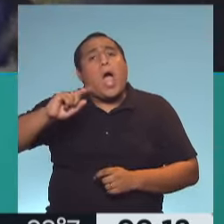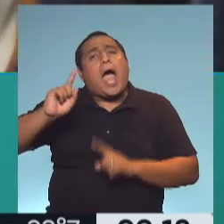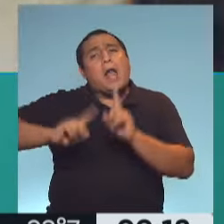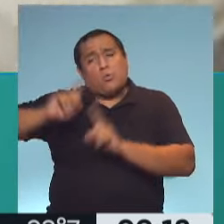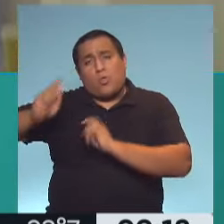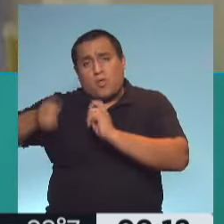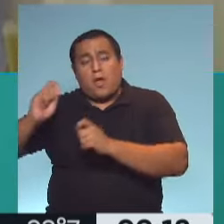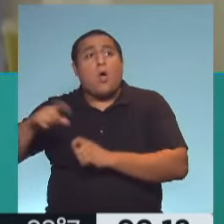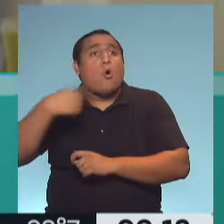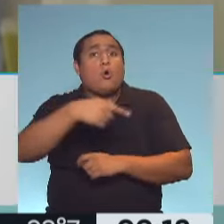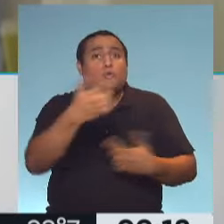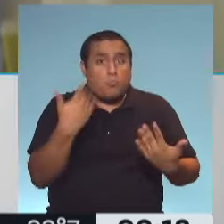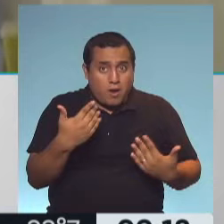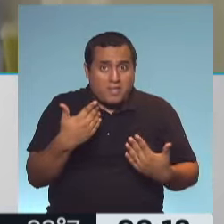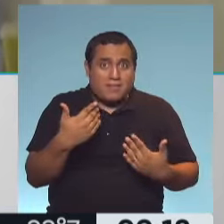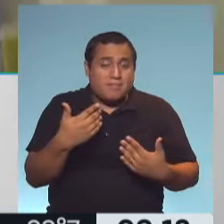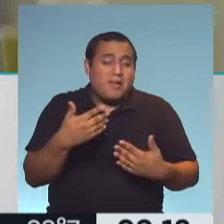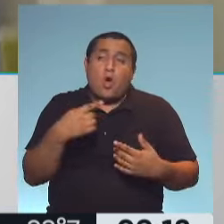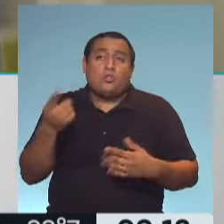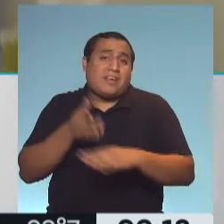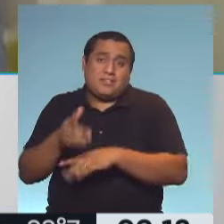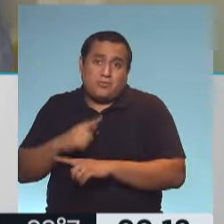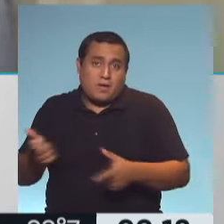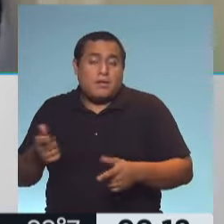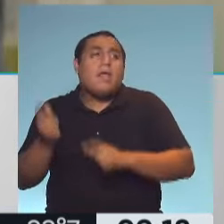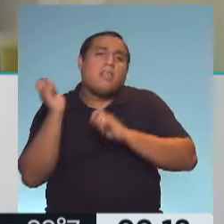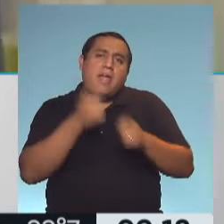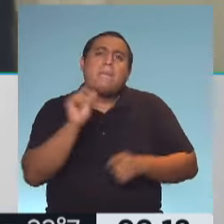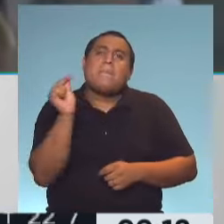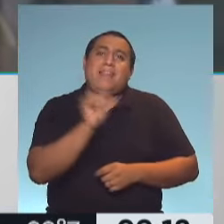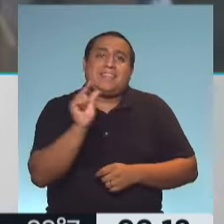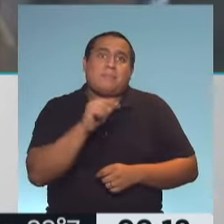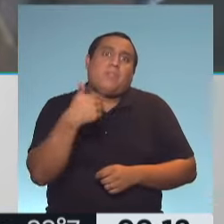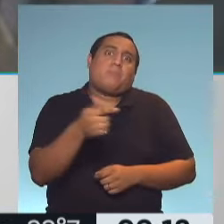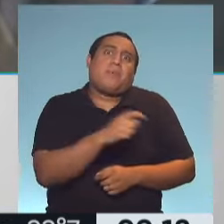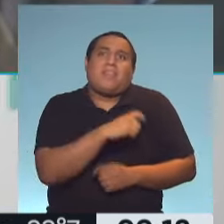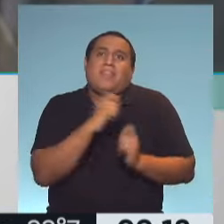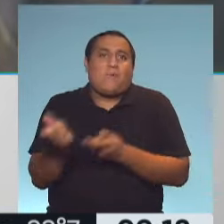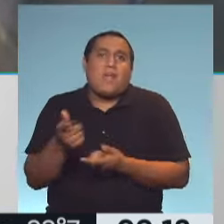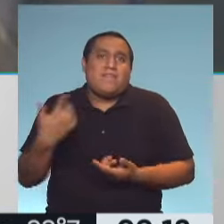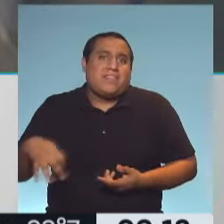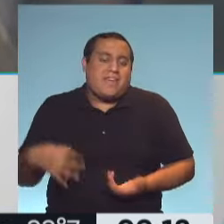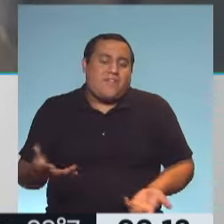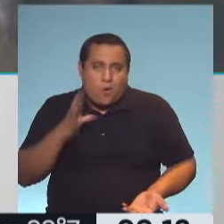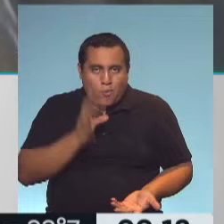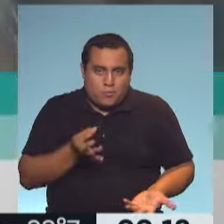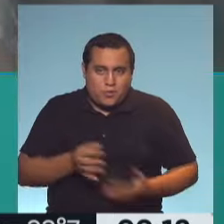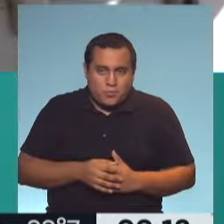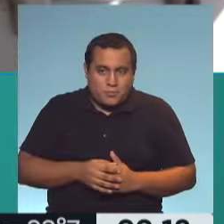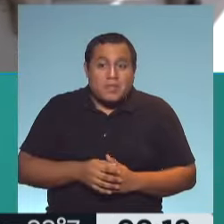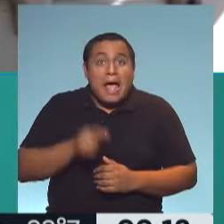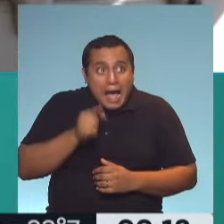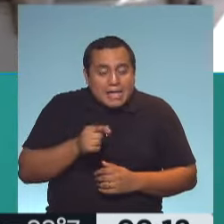que pueden, porque no todos pueden acceder a este beneficio, les ofrecen un préstamo, que hay que devolverlo, obviamente. Entonces, ahí es donde